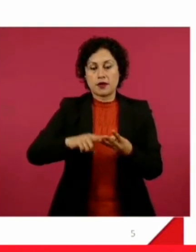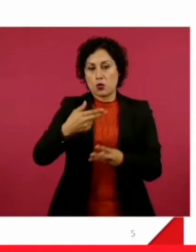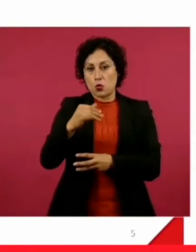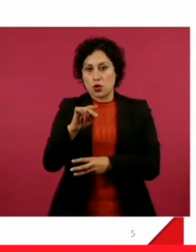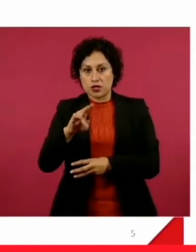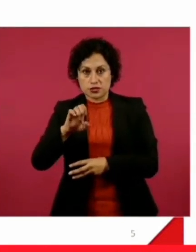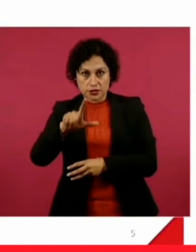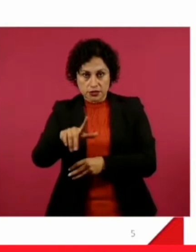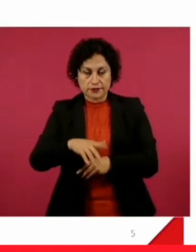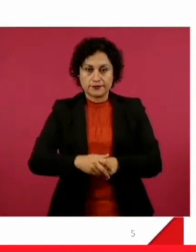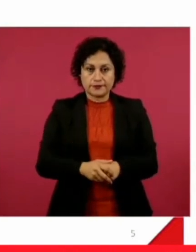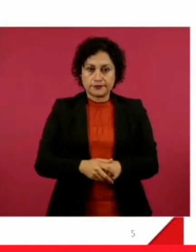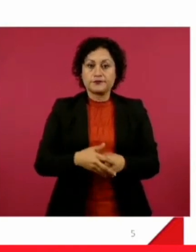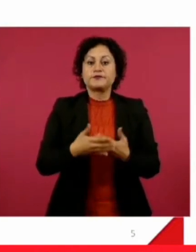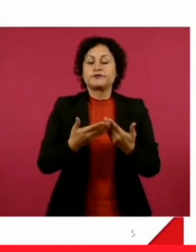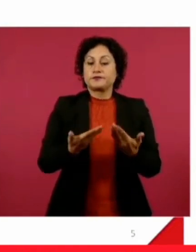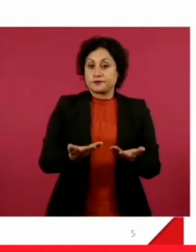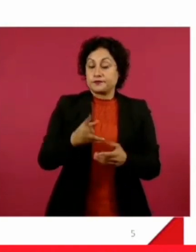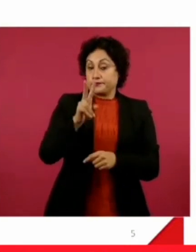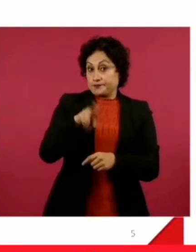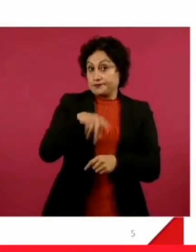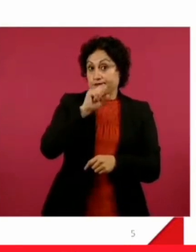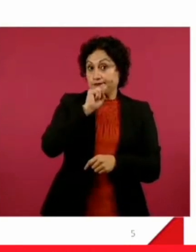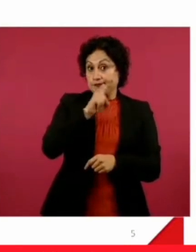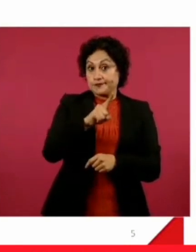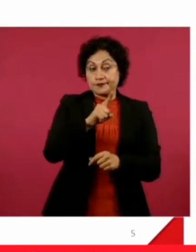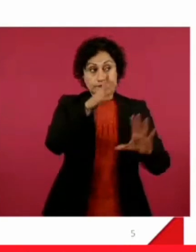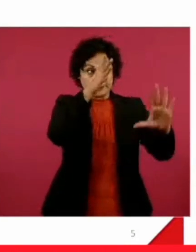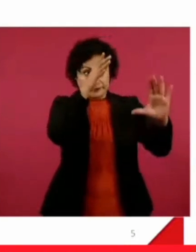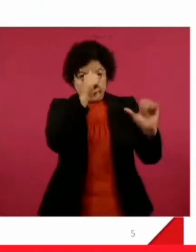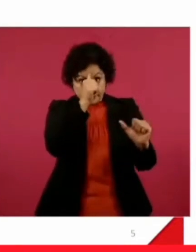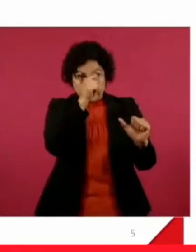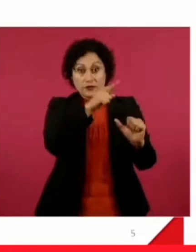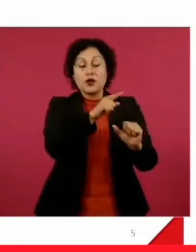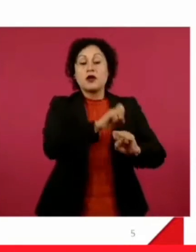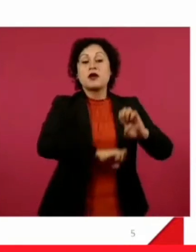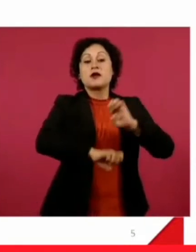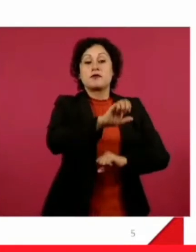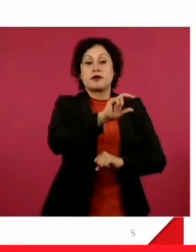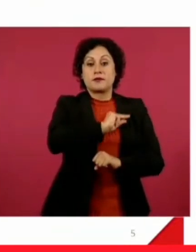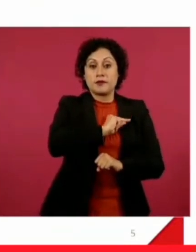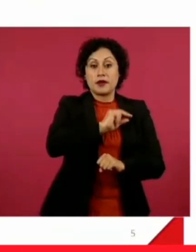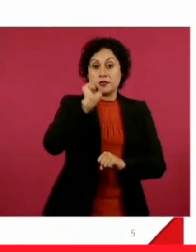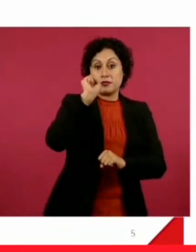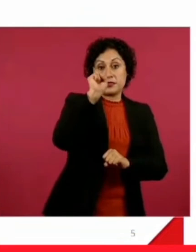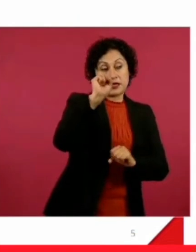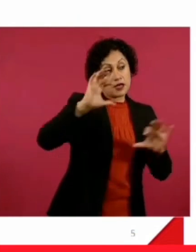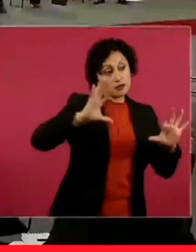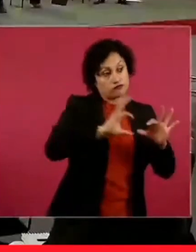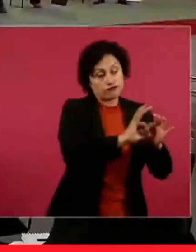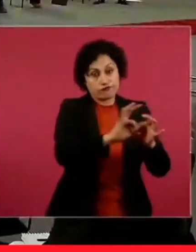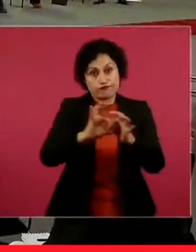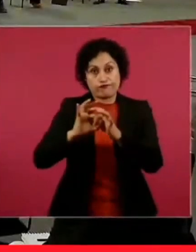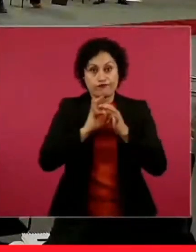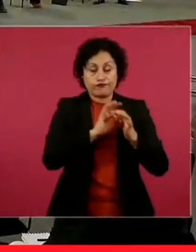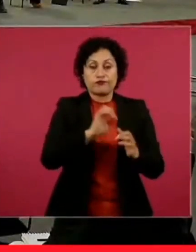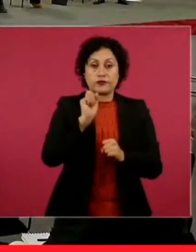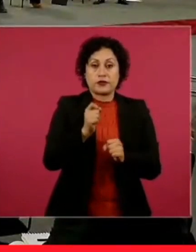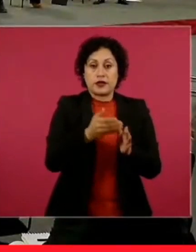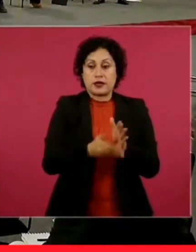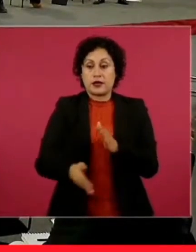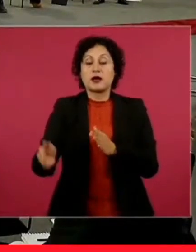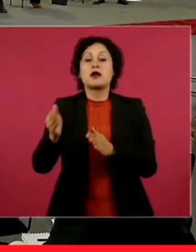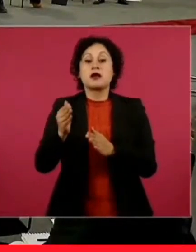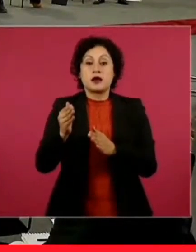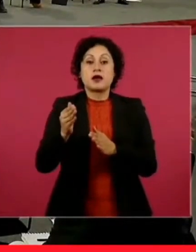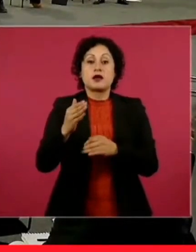También se hizo un pacto por la vivienda con la iniciativa privada y los sindicatos se tienen proyectados para este año dos mil